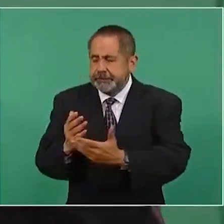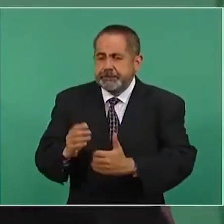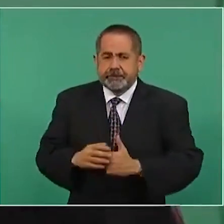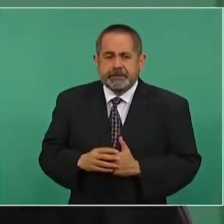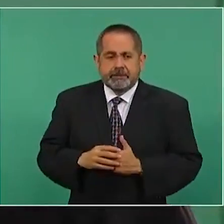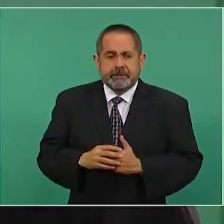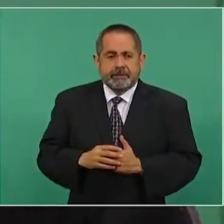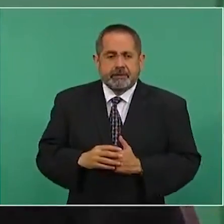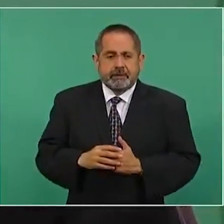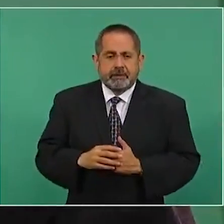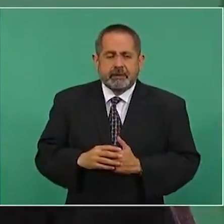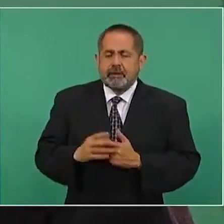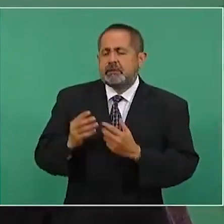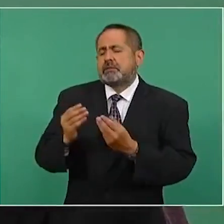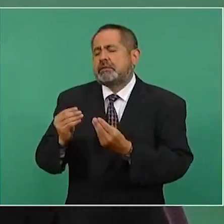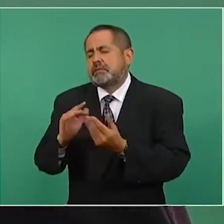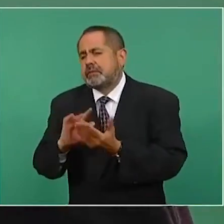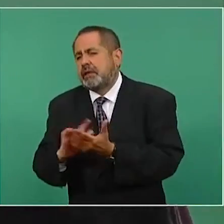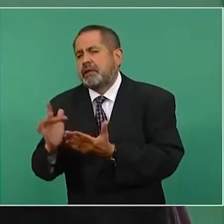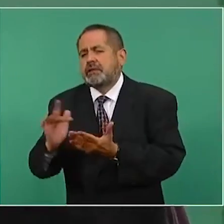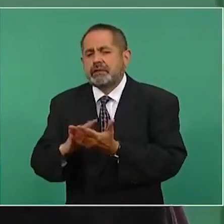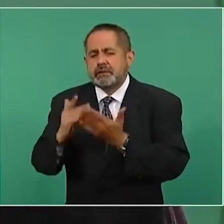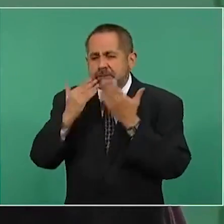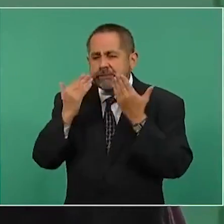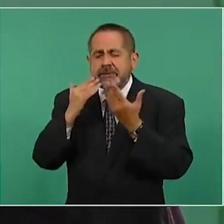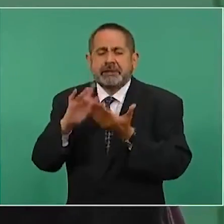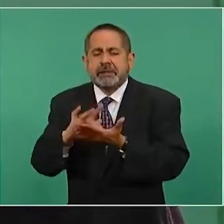muchas gracias,